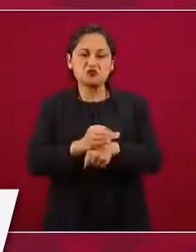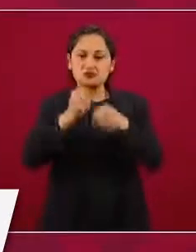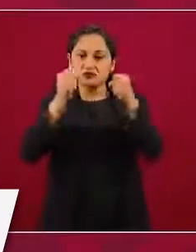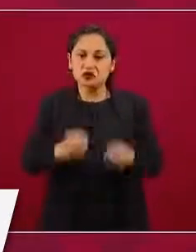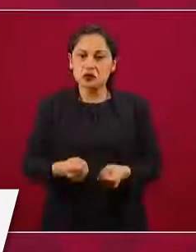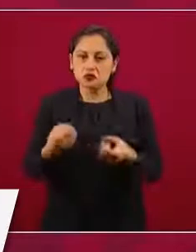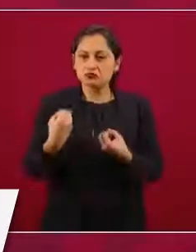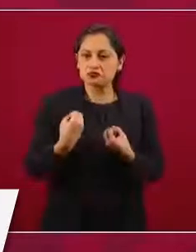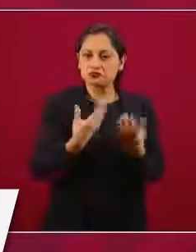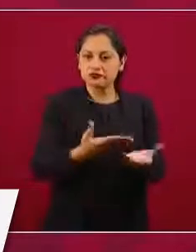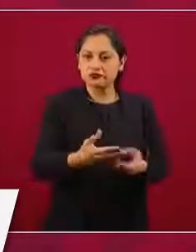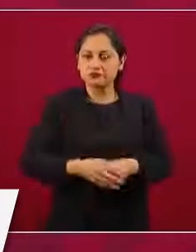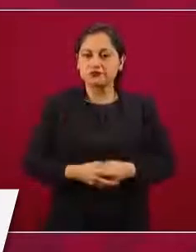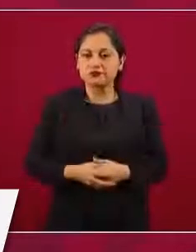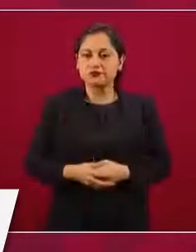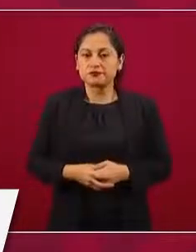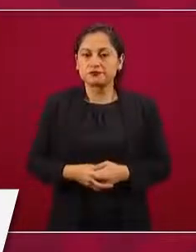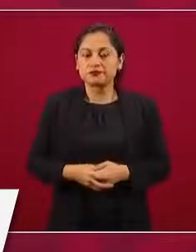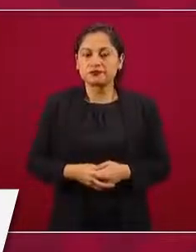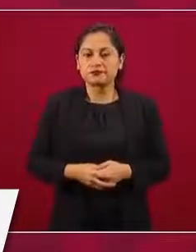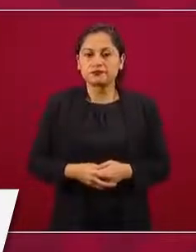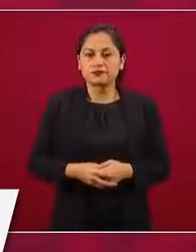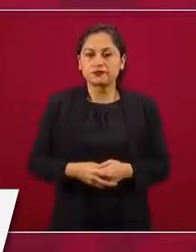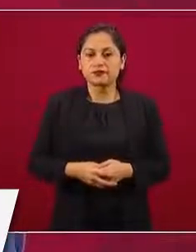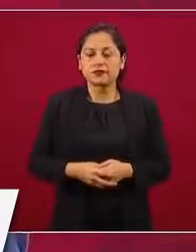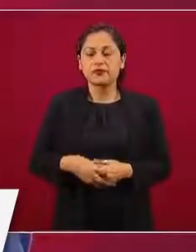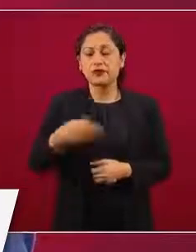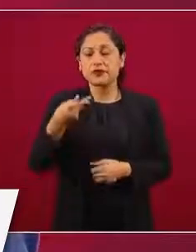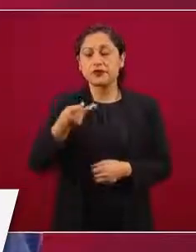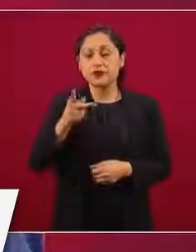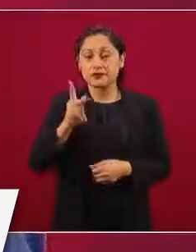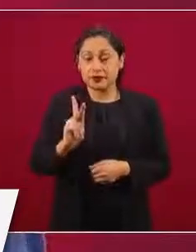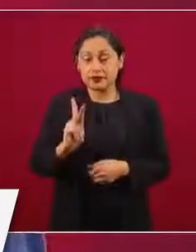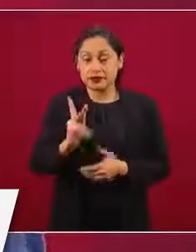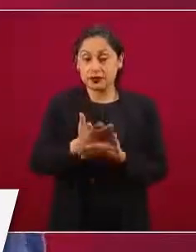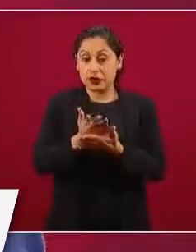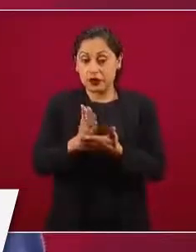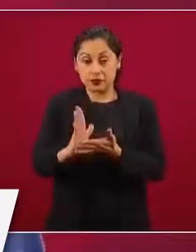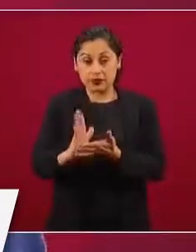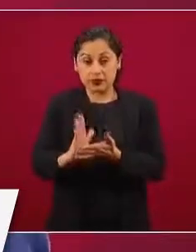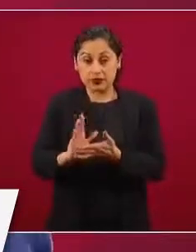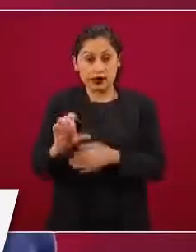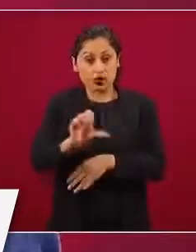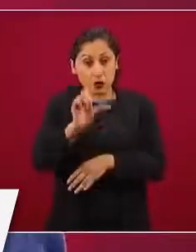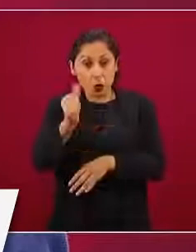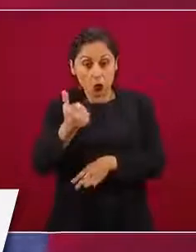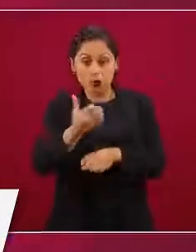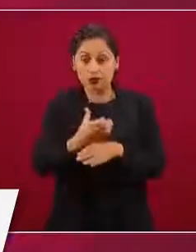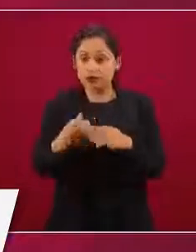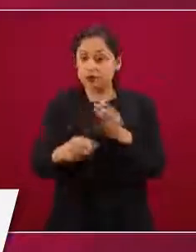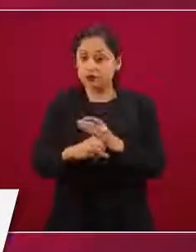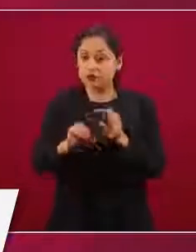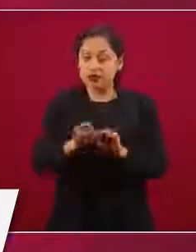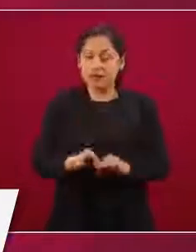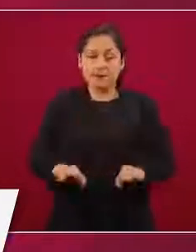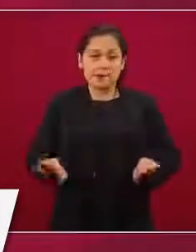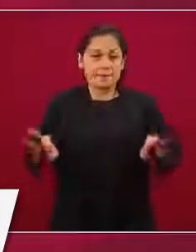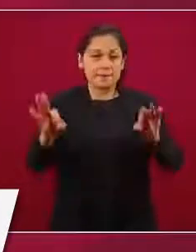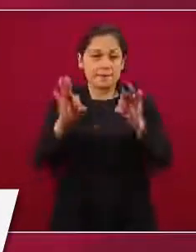Pero además, una cosa importantísima, el sector